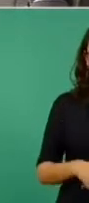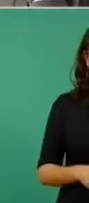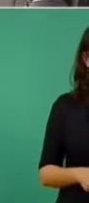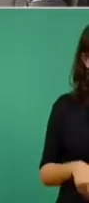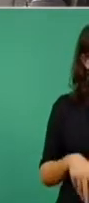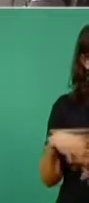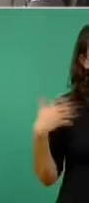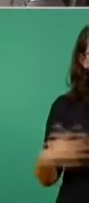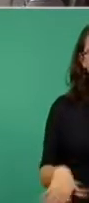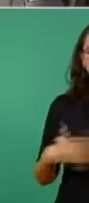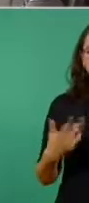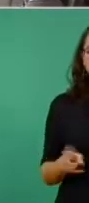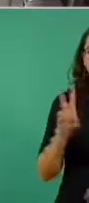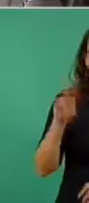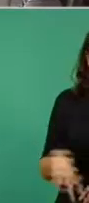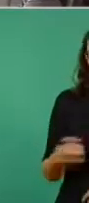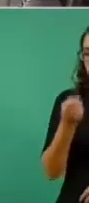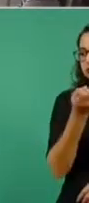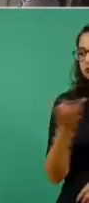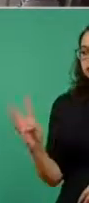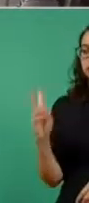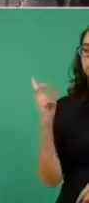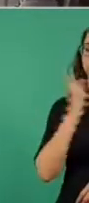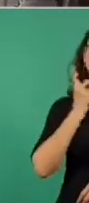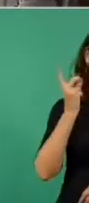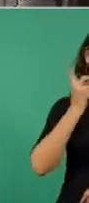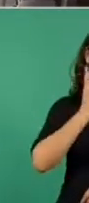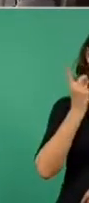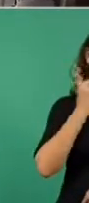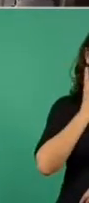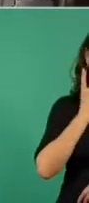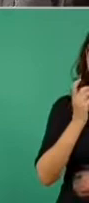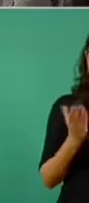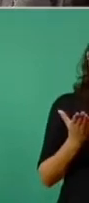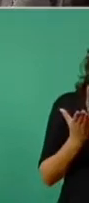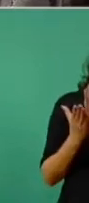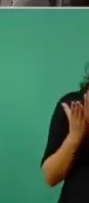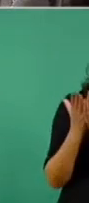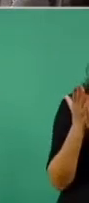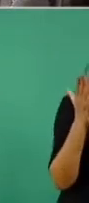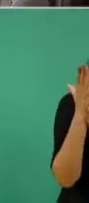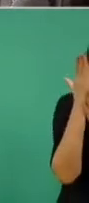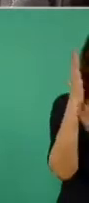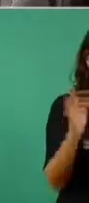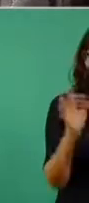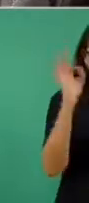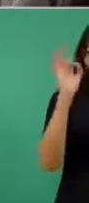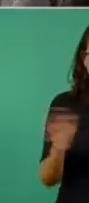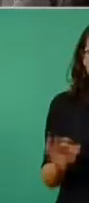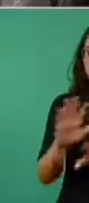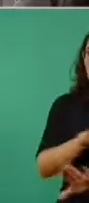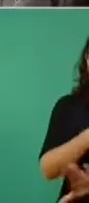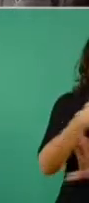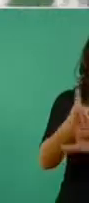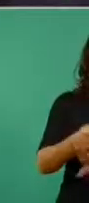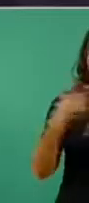ninguno traicionó, ninguno,